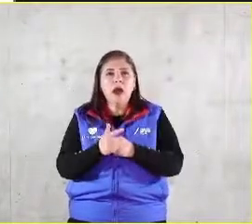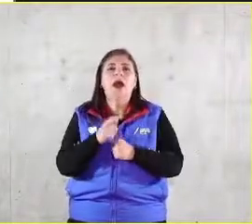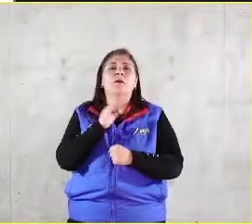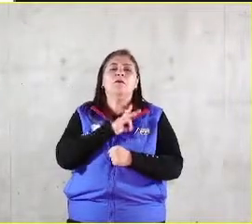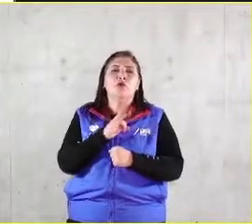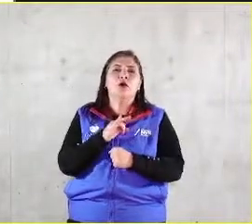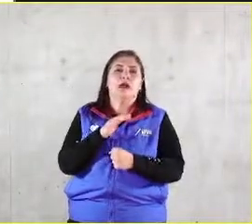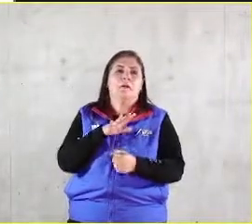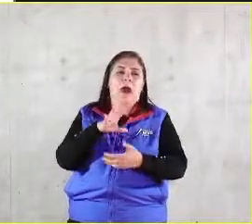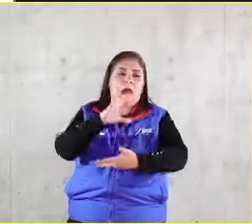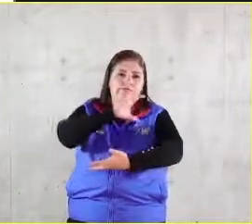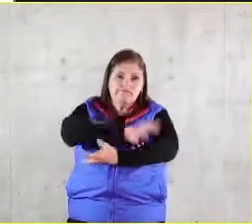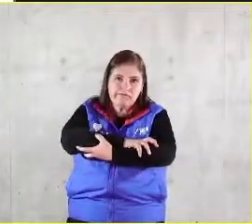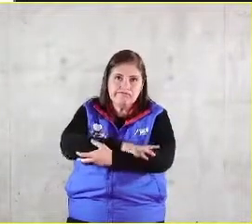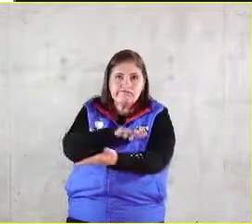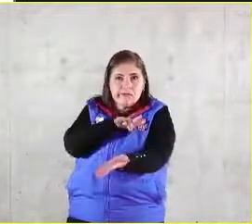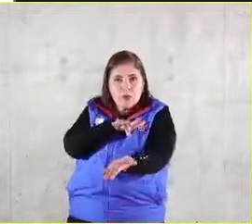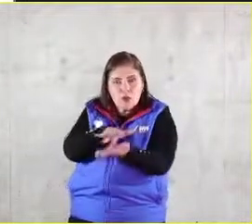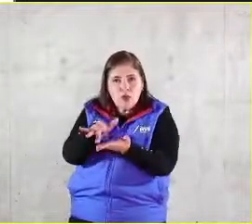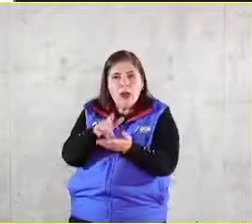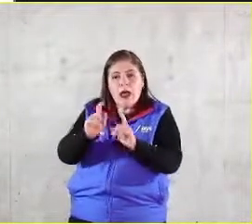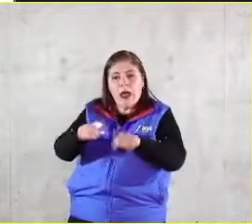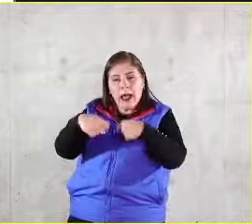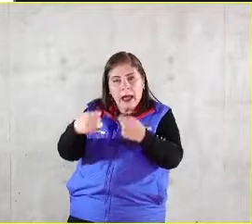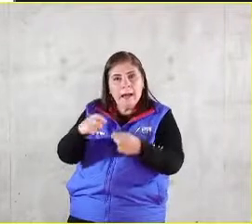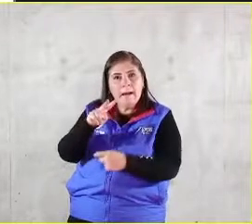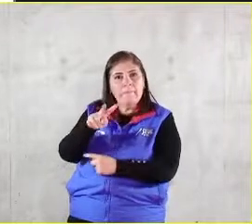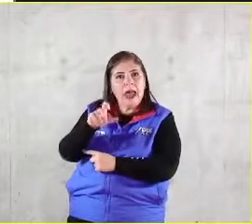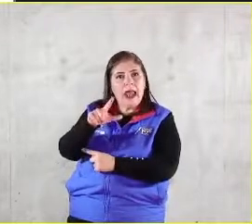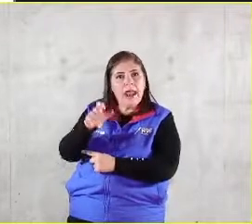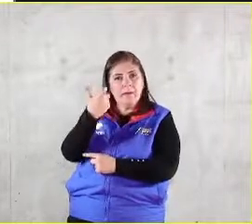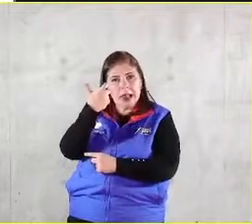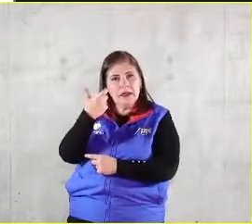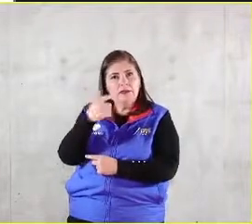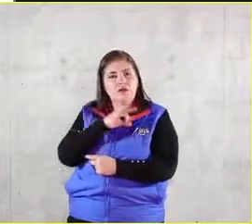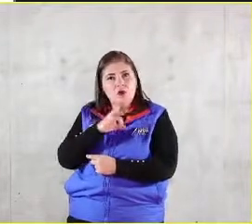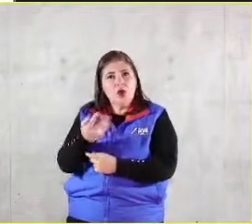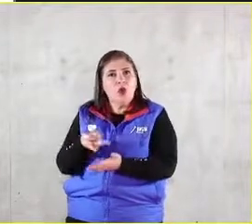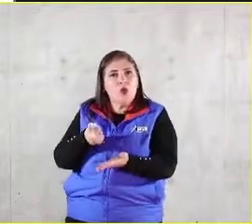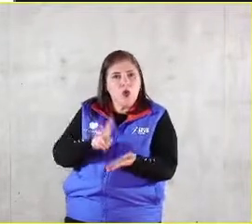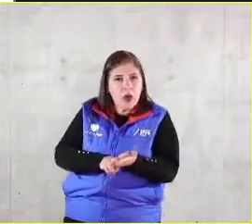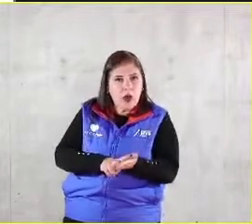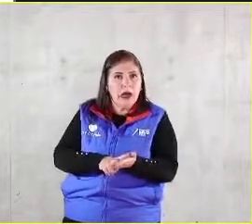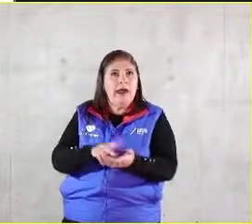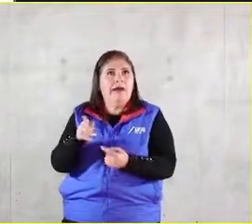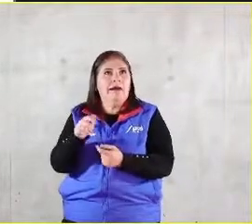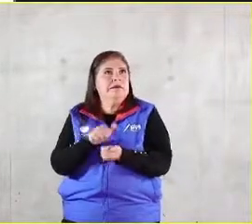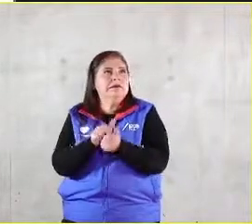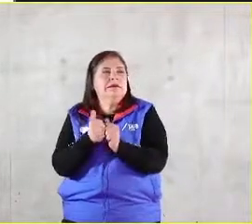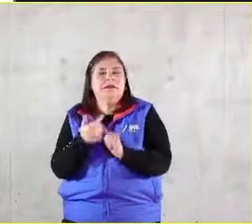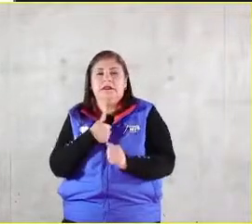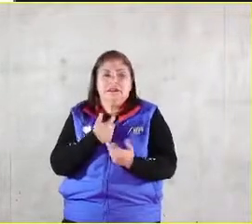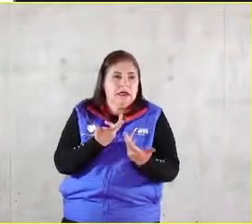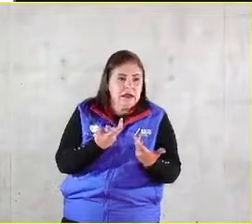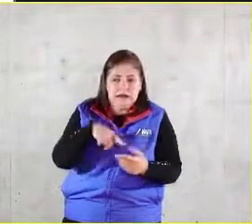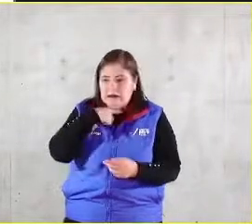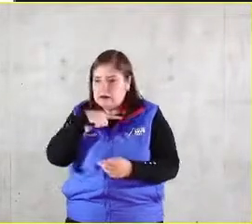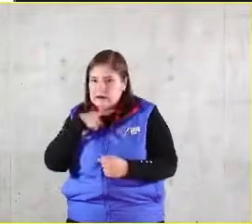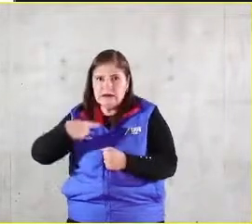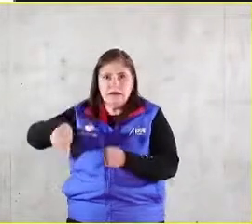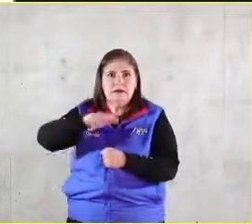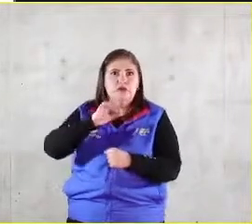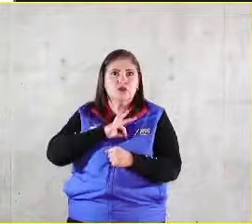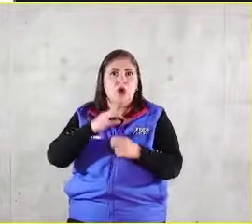solidaria y subsidiaria en vales de despensa extras en tanto el colaborador sale de ese trance que le generó el